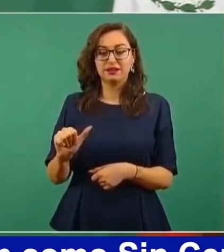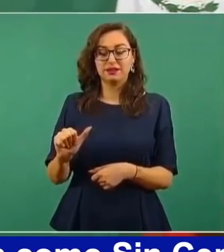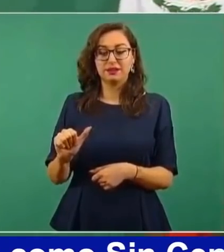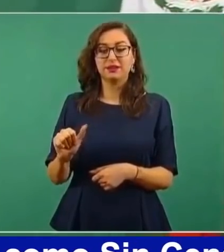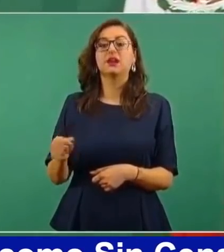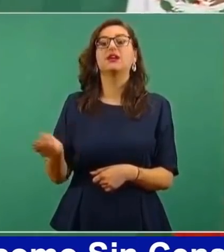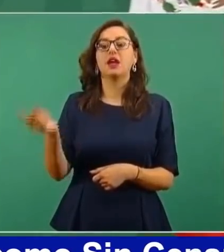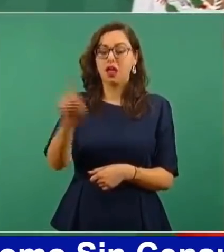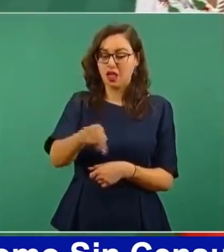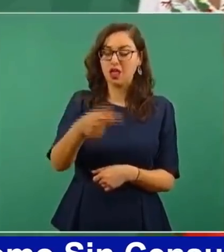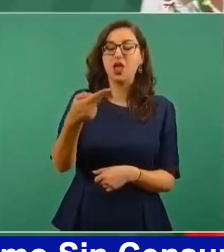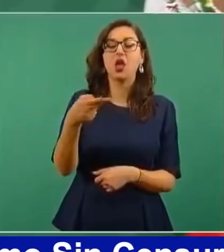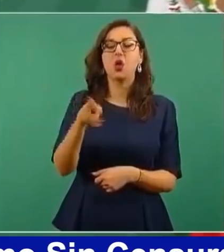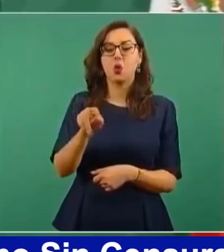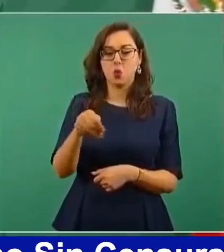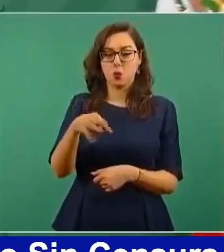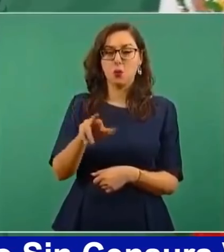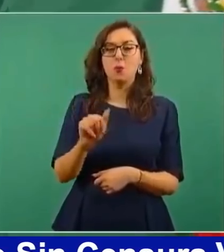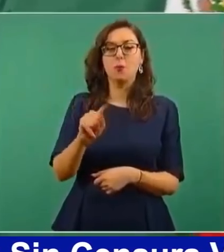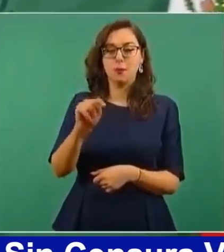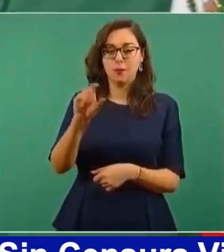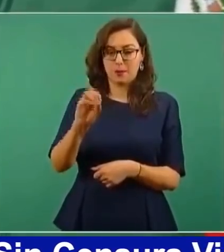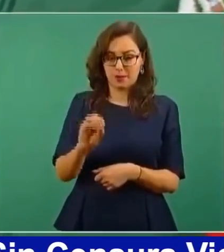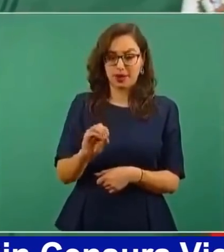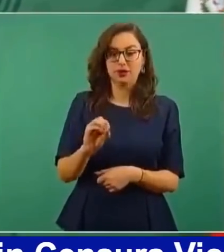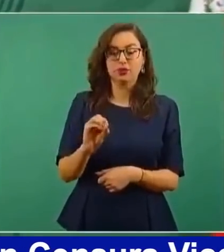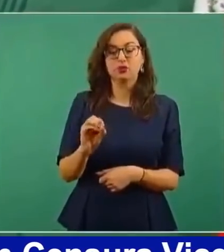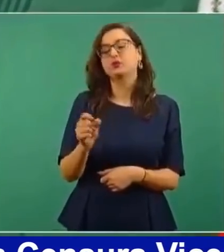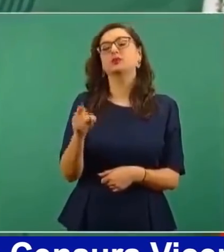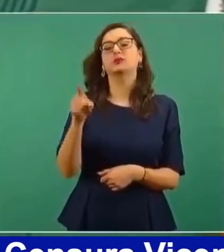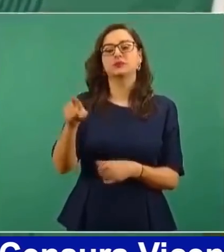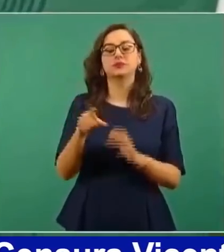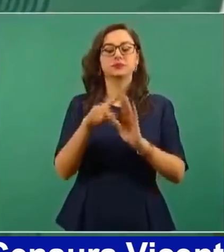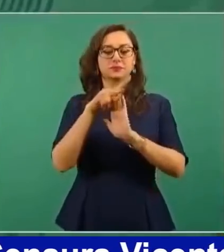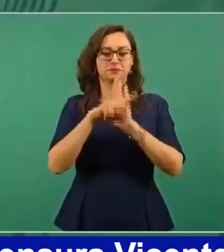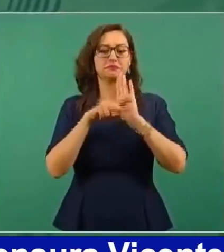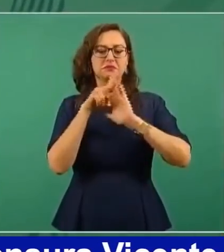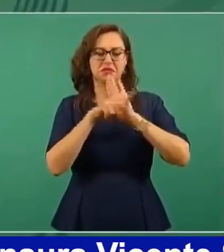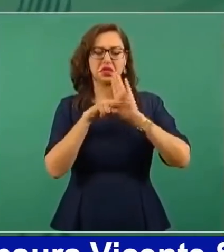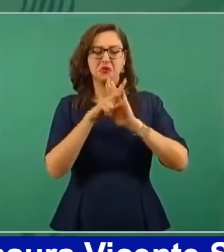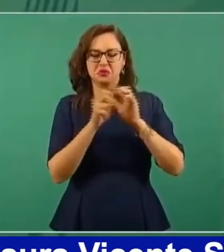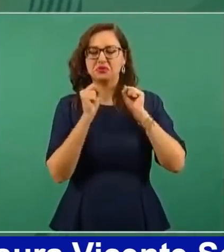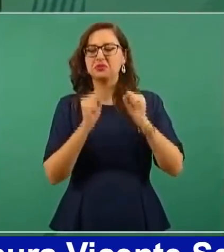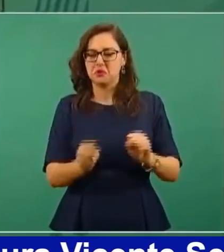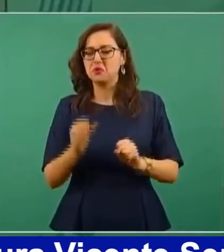Humberto sacó un video que ahí debe estar en las redes sociales,